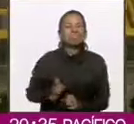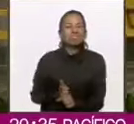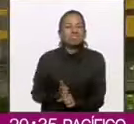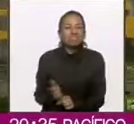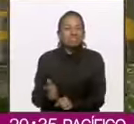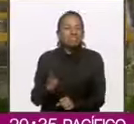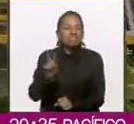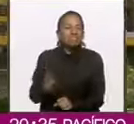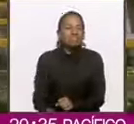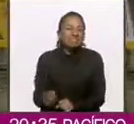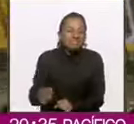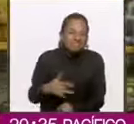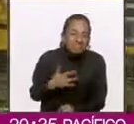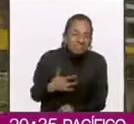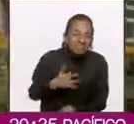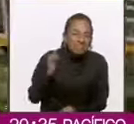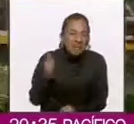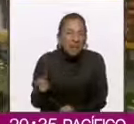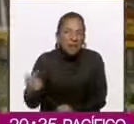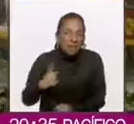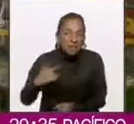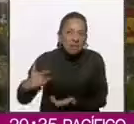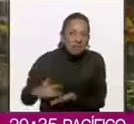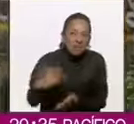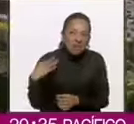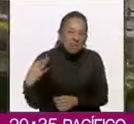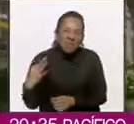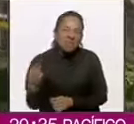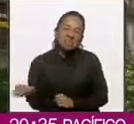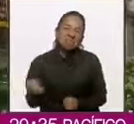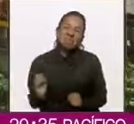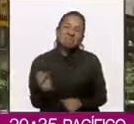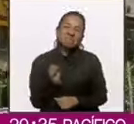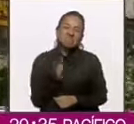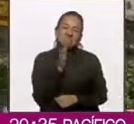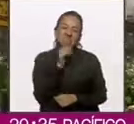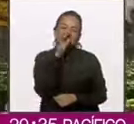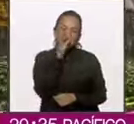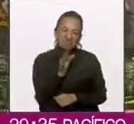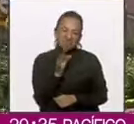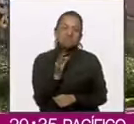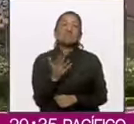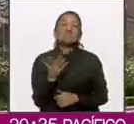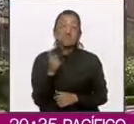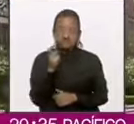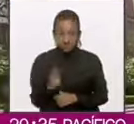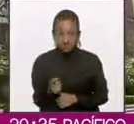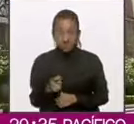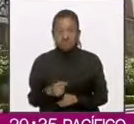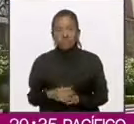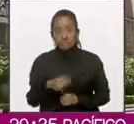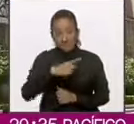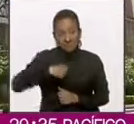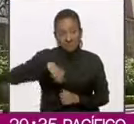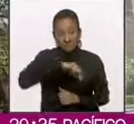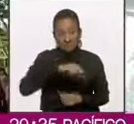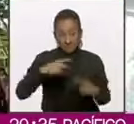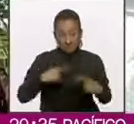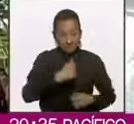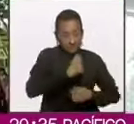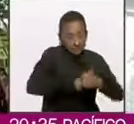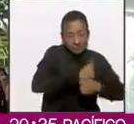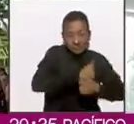posibilidades. Así que tenemos a dos de los que compitieron